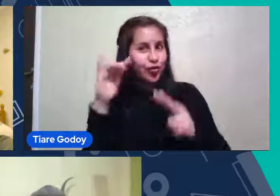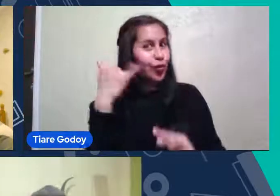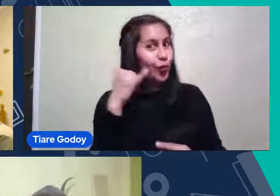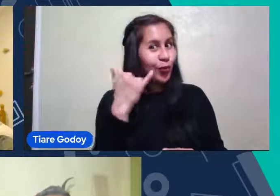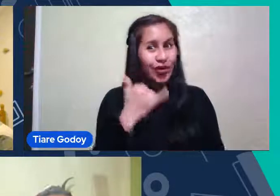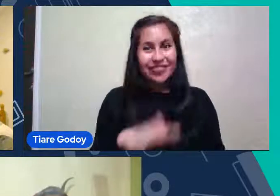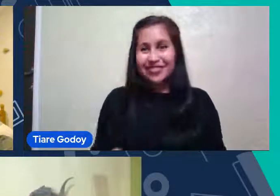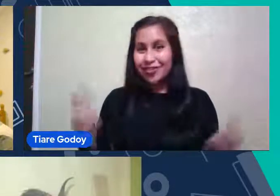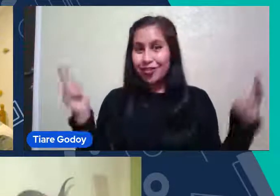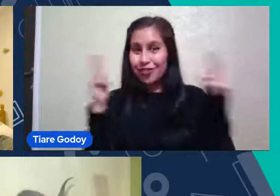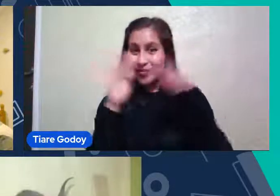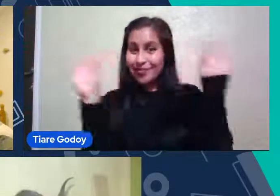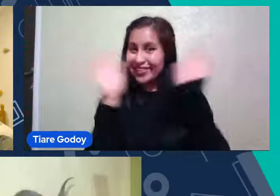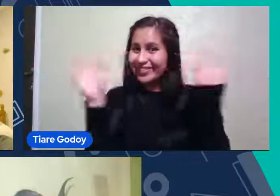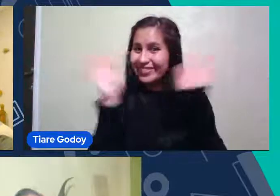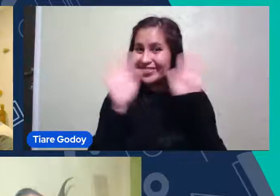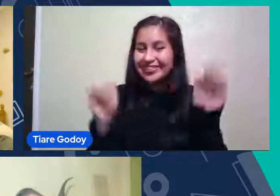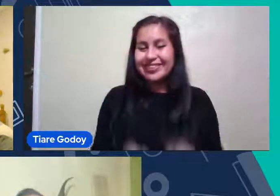Adiós